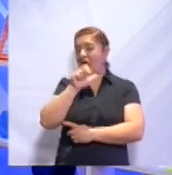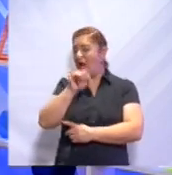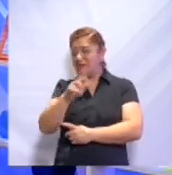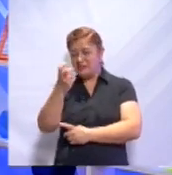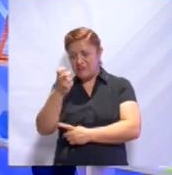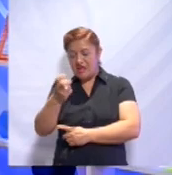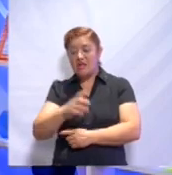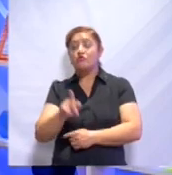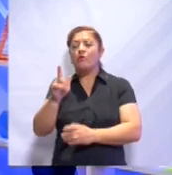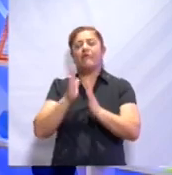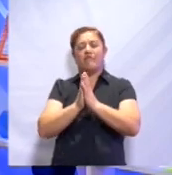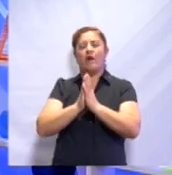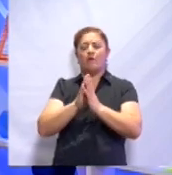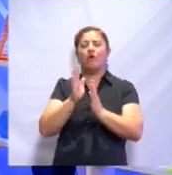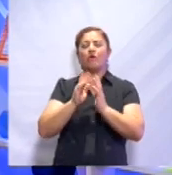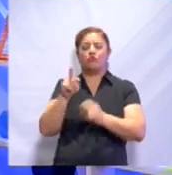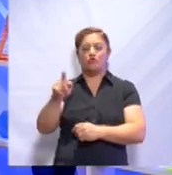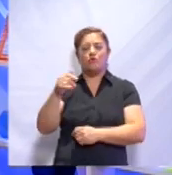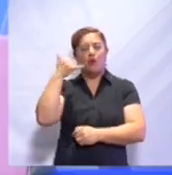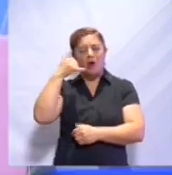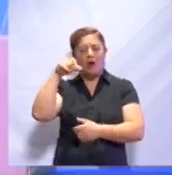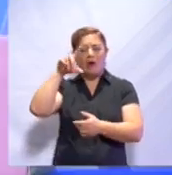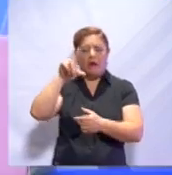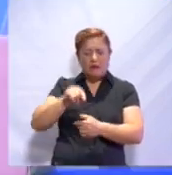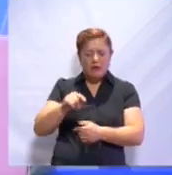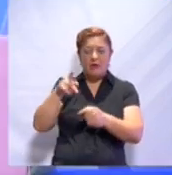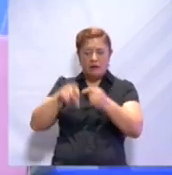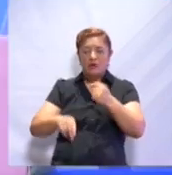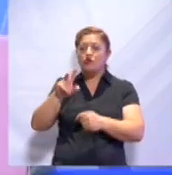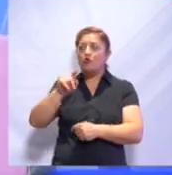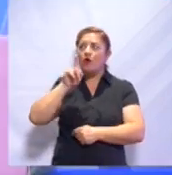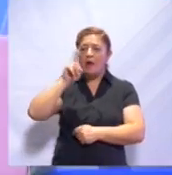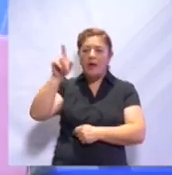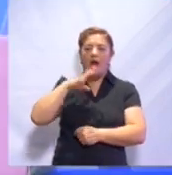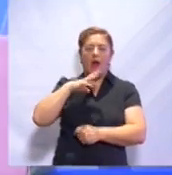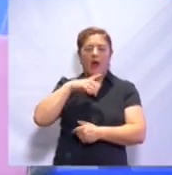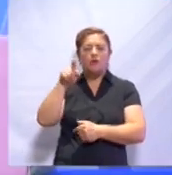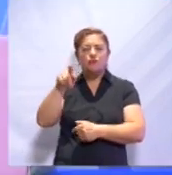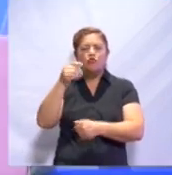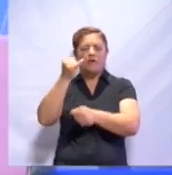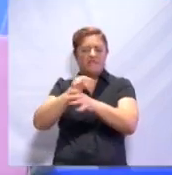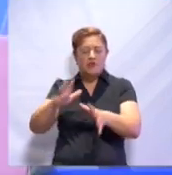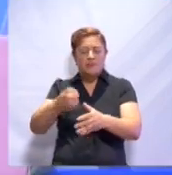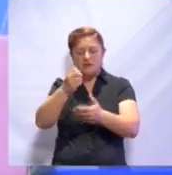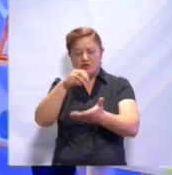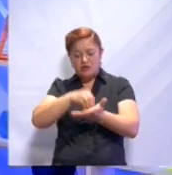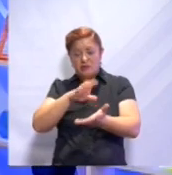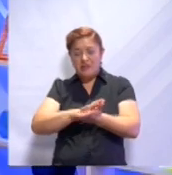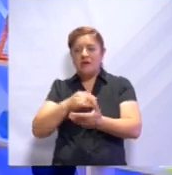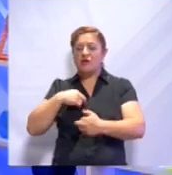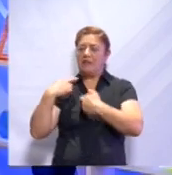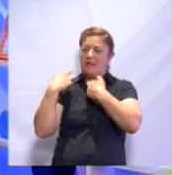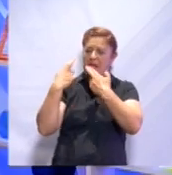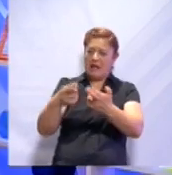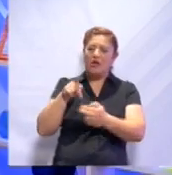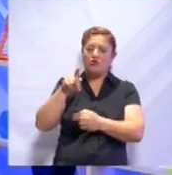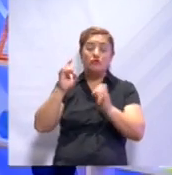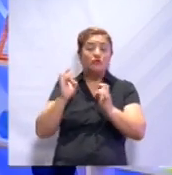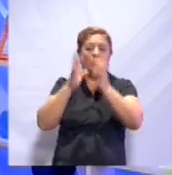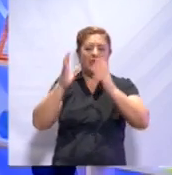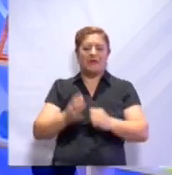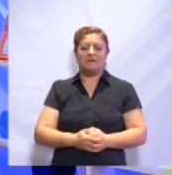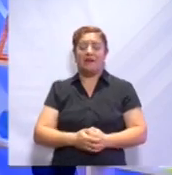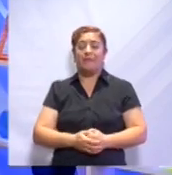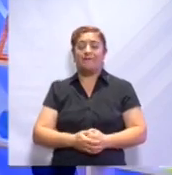favorzote, Matías. No nos cuelgues, por favor, para que en cabina tomen tus datos y te hagamos llegar tu sorpresa. ¿Te